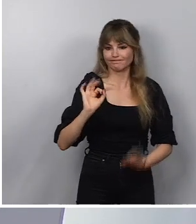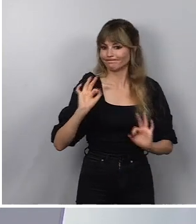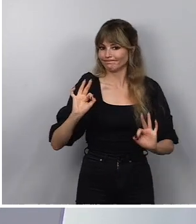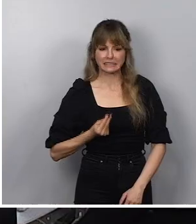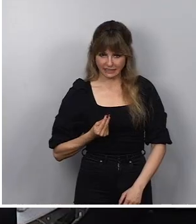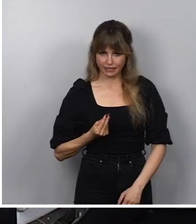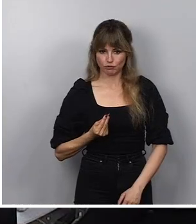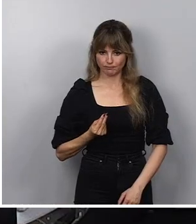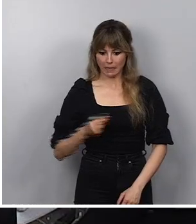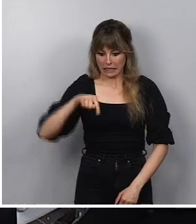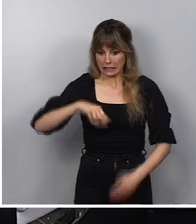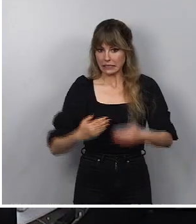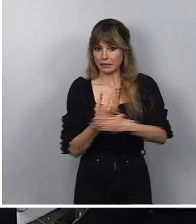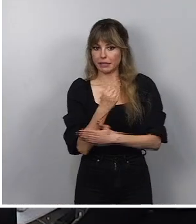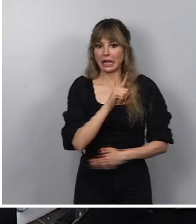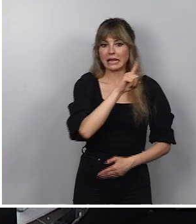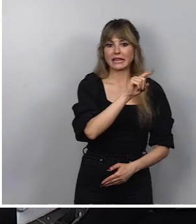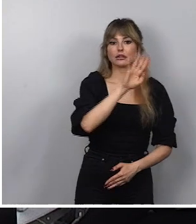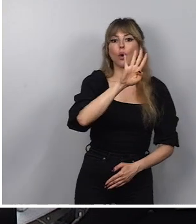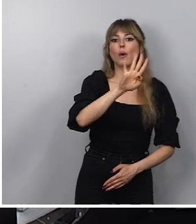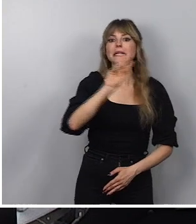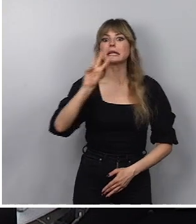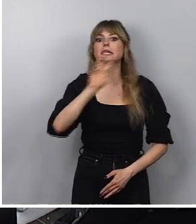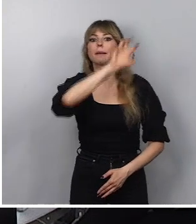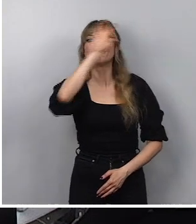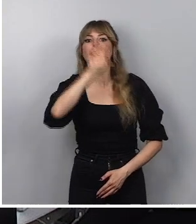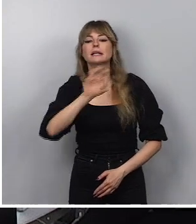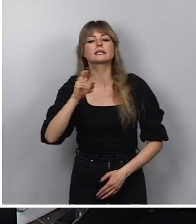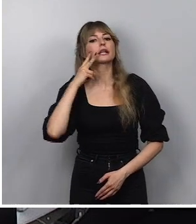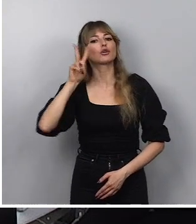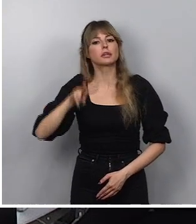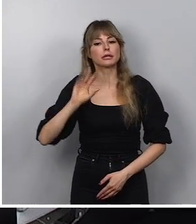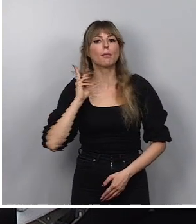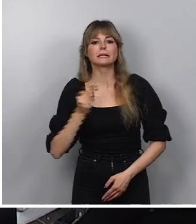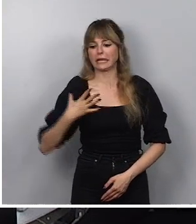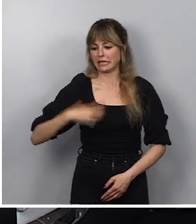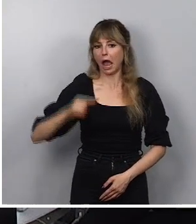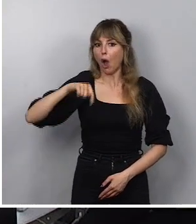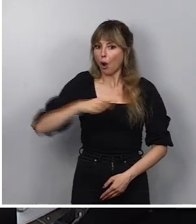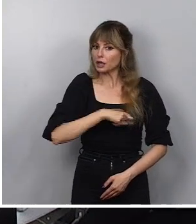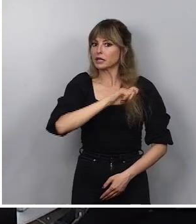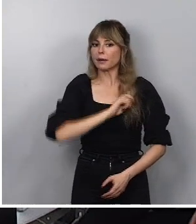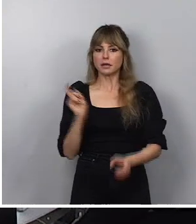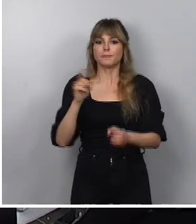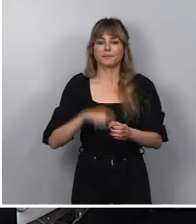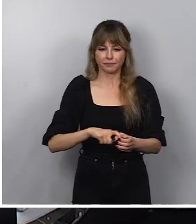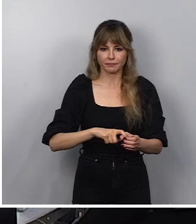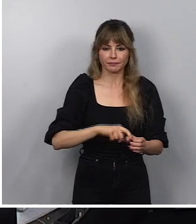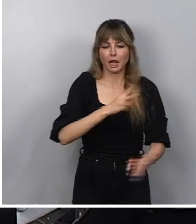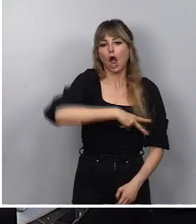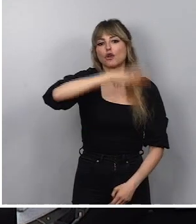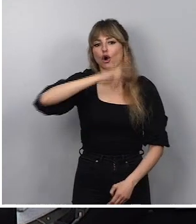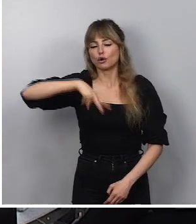mismo derecho. Esta mañana 143 países ya habían reconocido al Estado palestino. Hoy con España, junto a Noruega